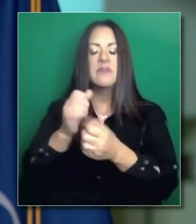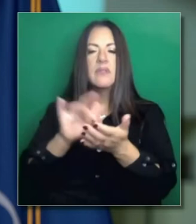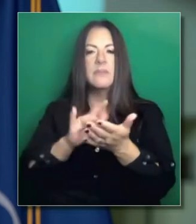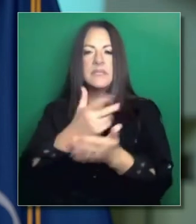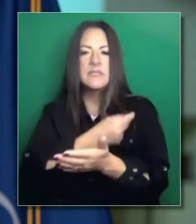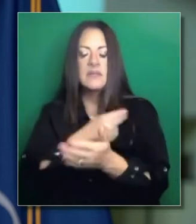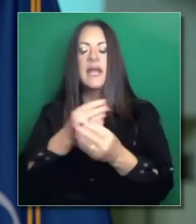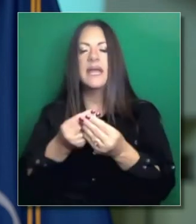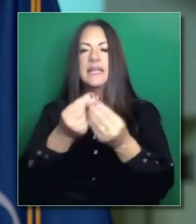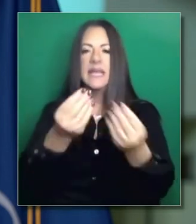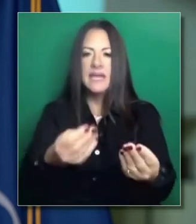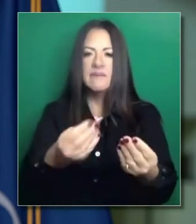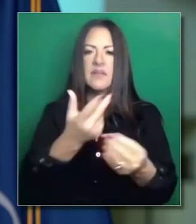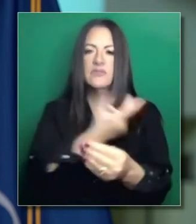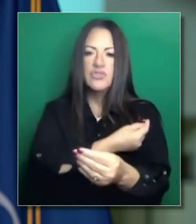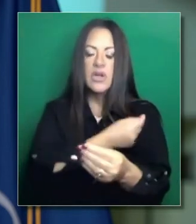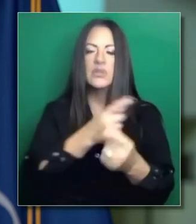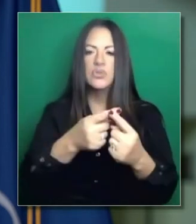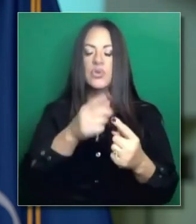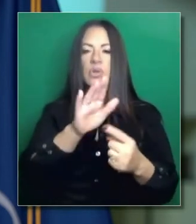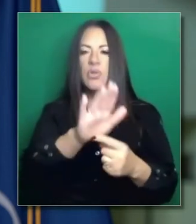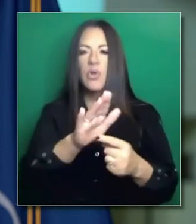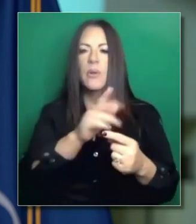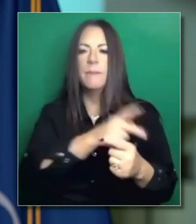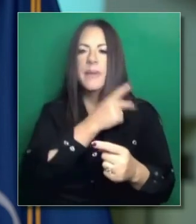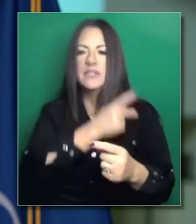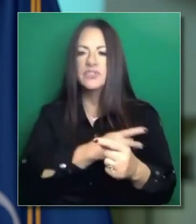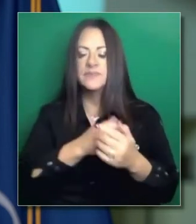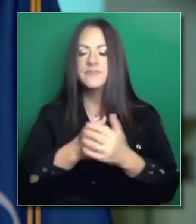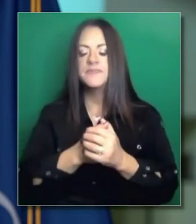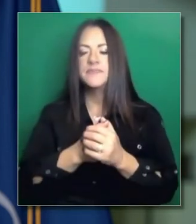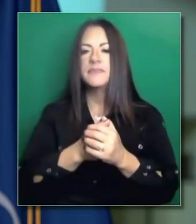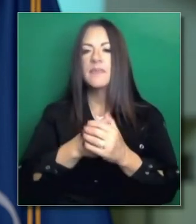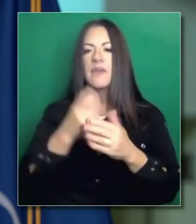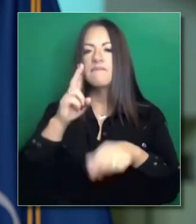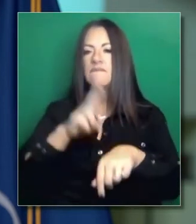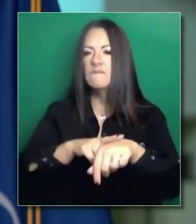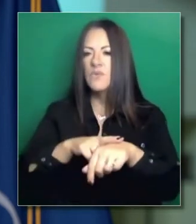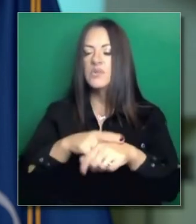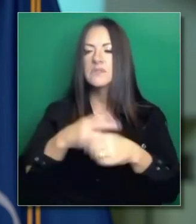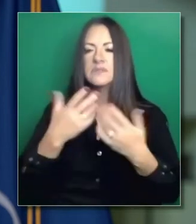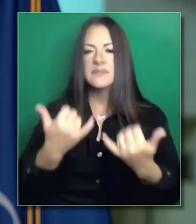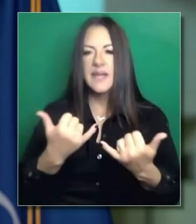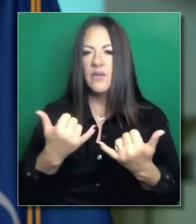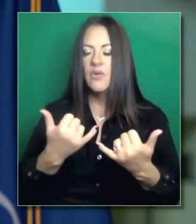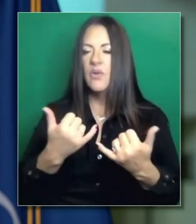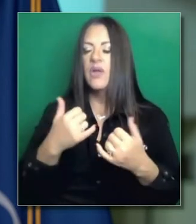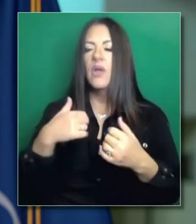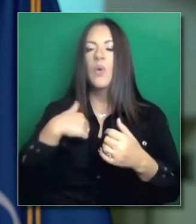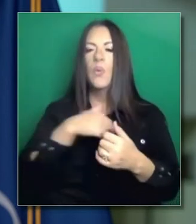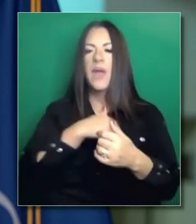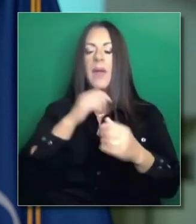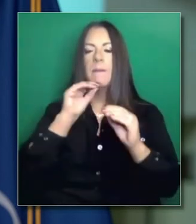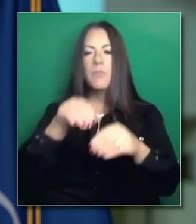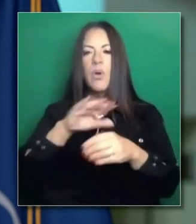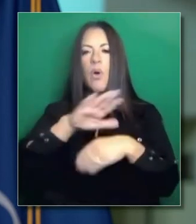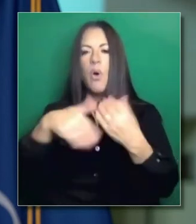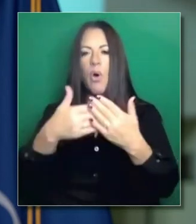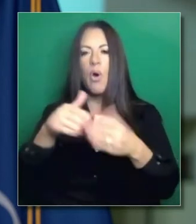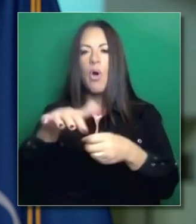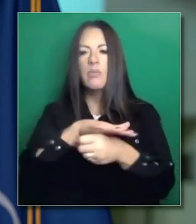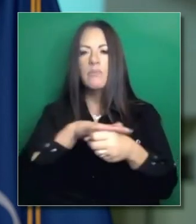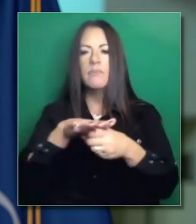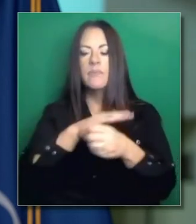pero les puedo asegurar que hay una postura más agresiva en cuanto a responsabilidad